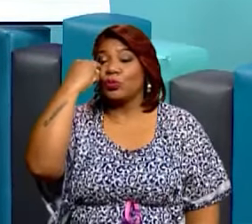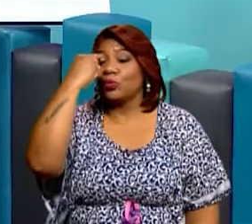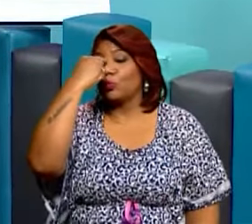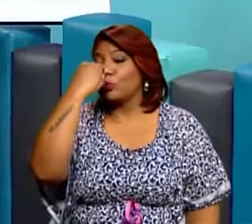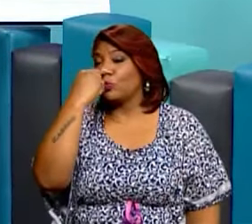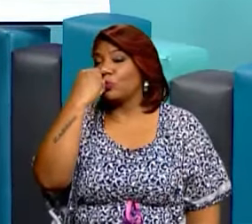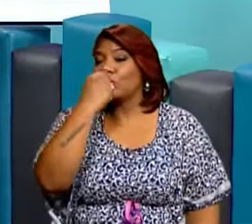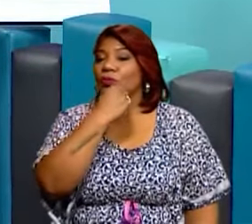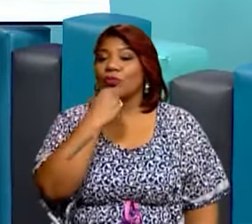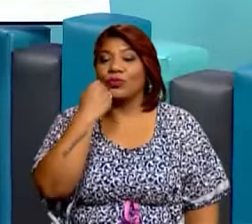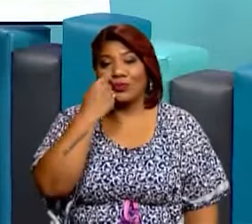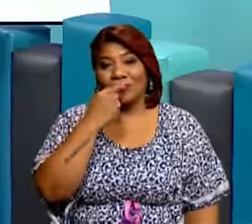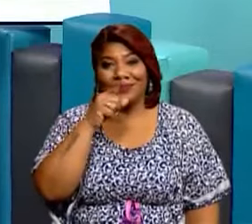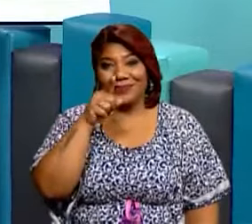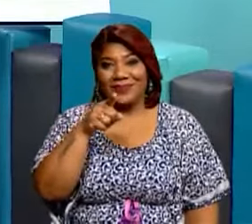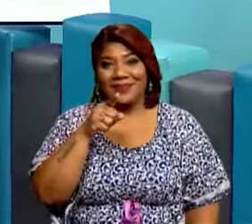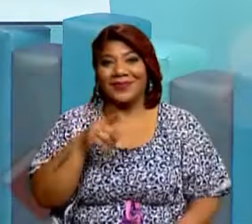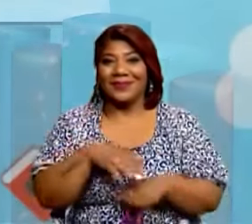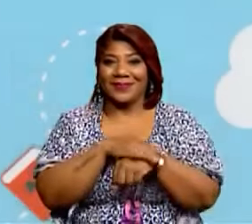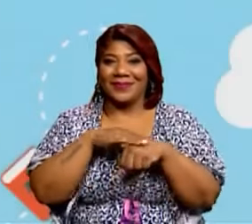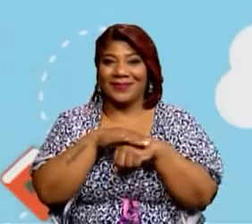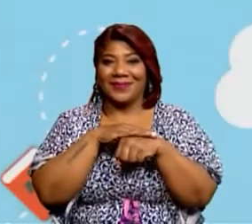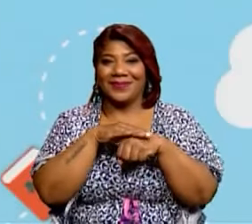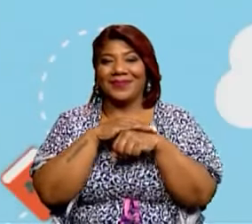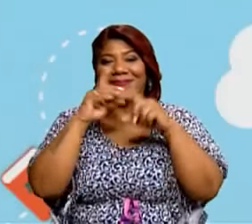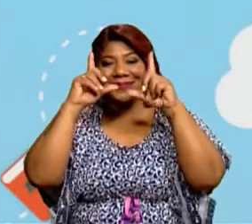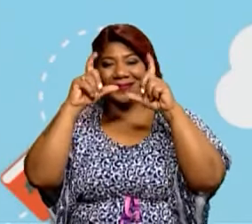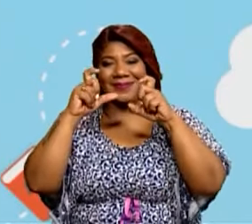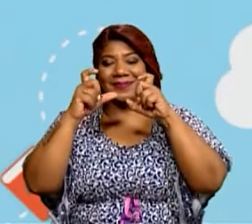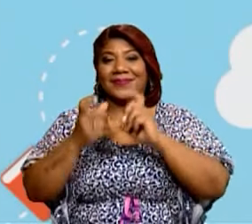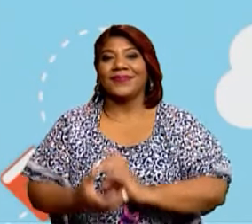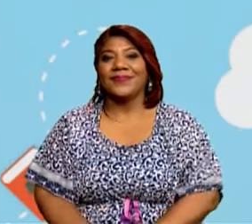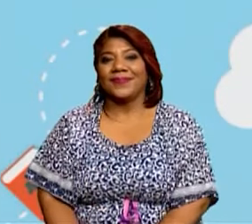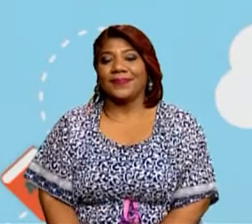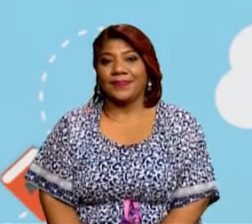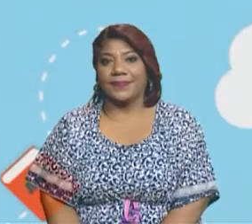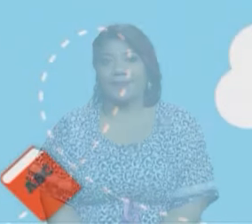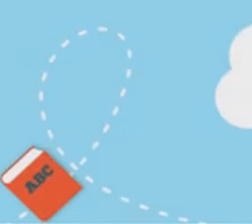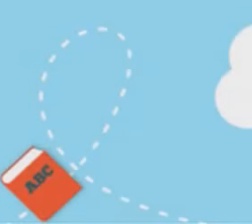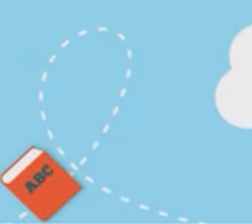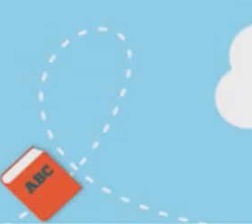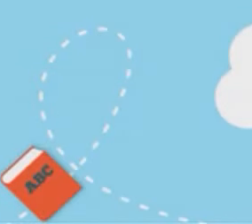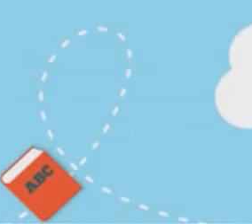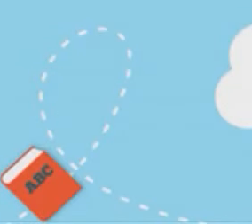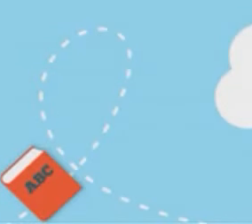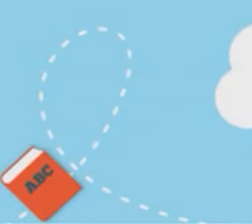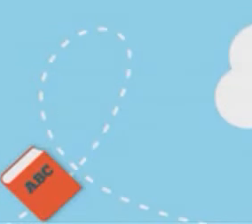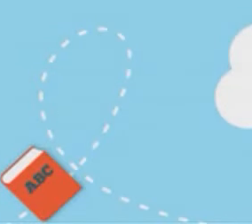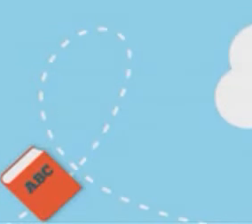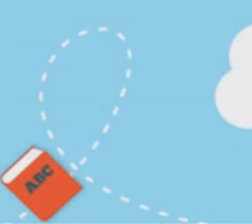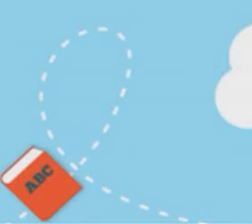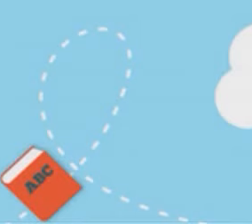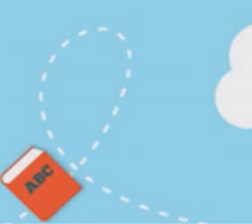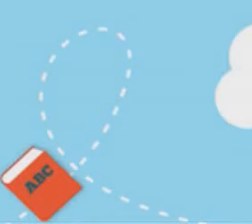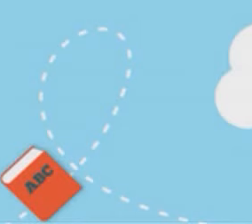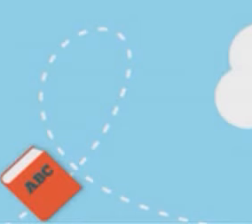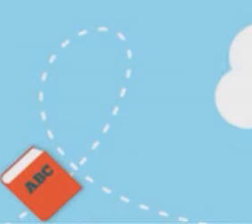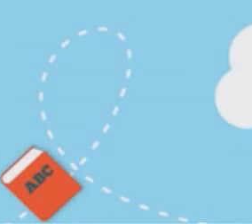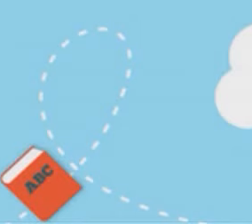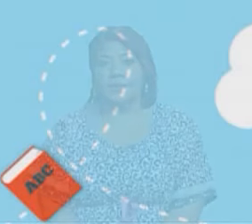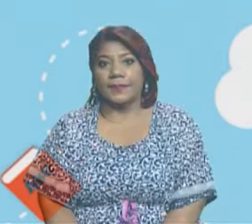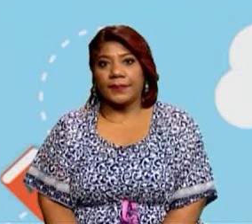perteneces. Te invito a que le tomes una foto de pantalla para que entonces puedas hacer esta actividad y luego